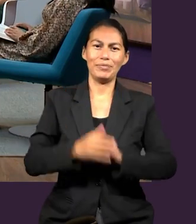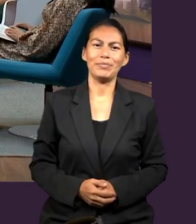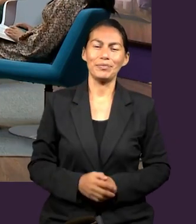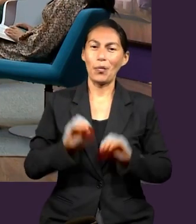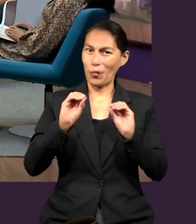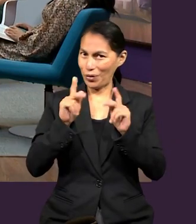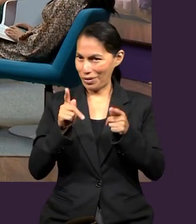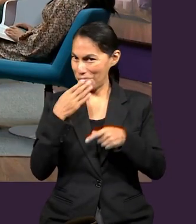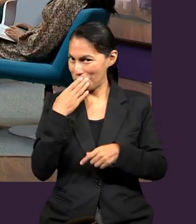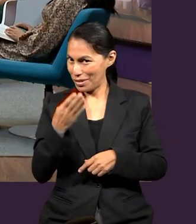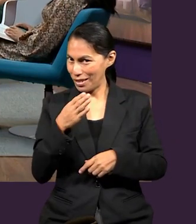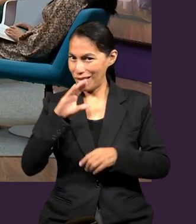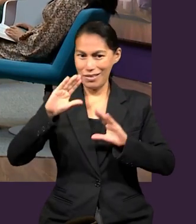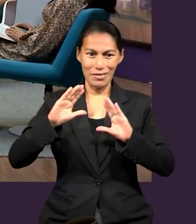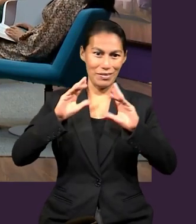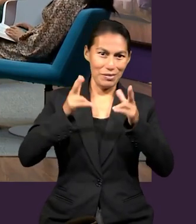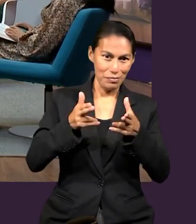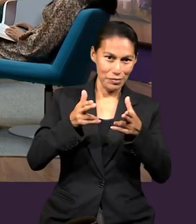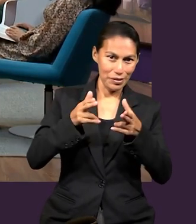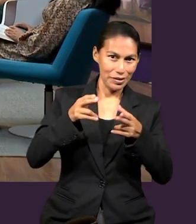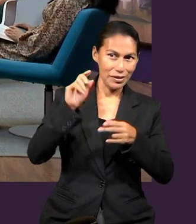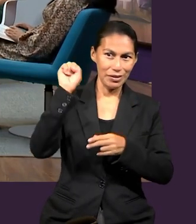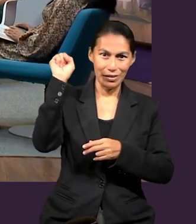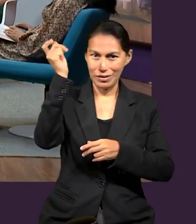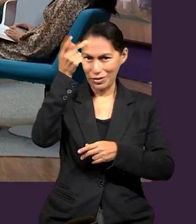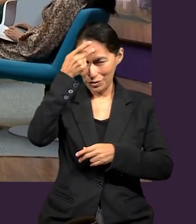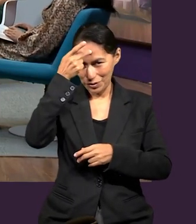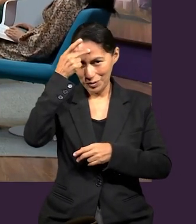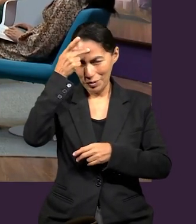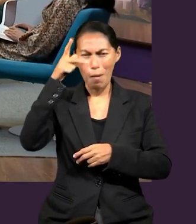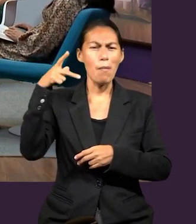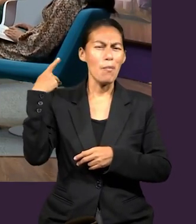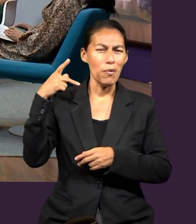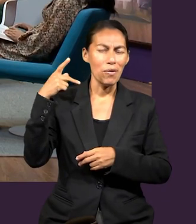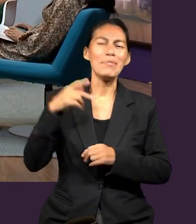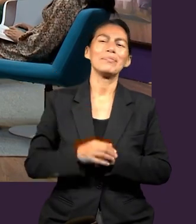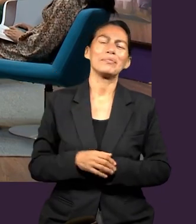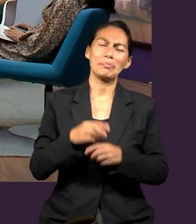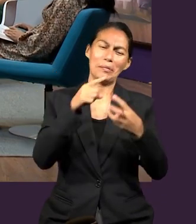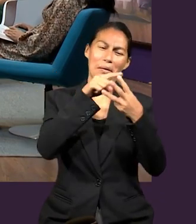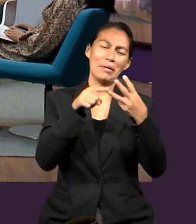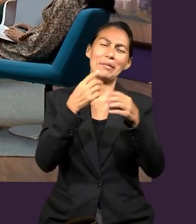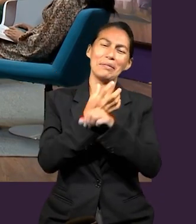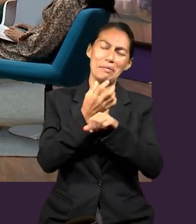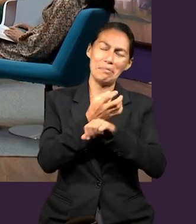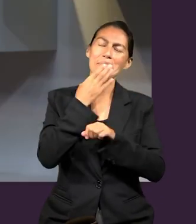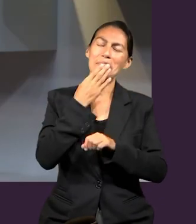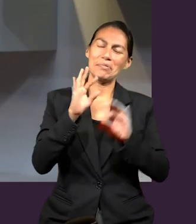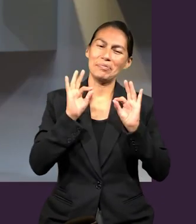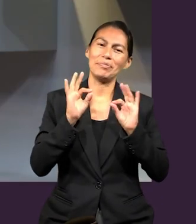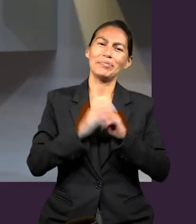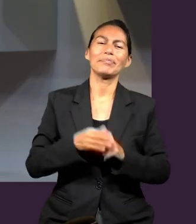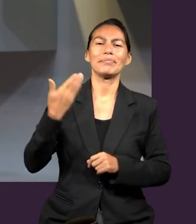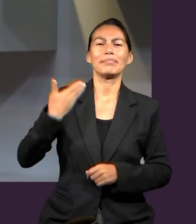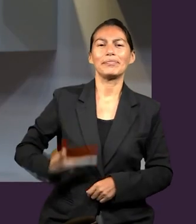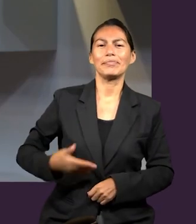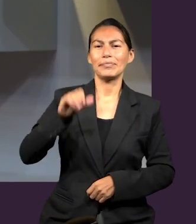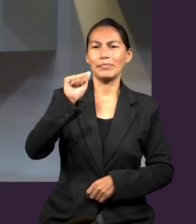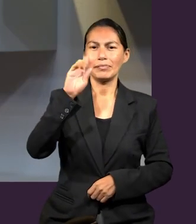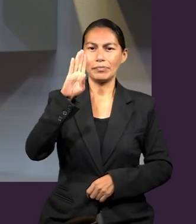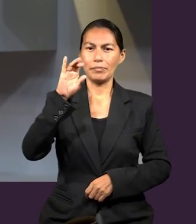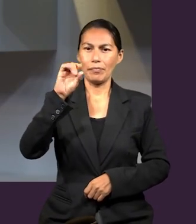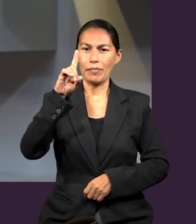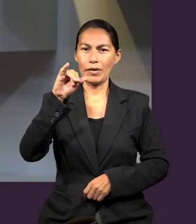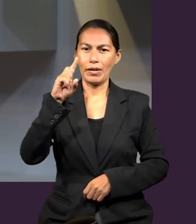Chiapas, San Luis y Puebla, ¿verdad? Tres estados. Mi nombre es Abdiel Juárez, soy originario del estado de